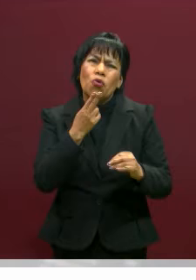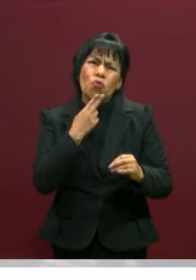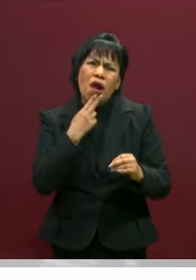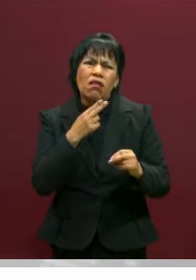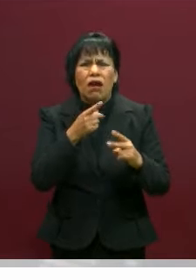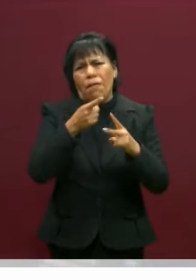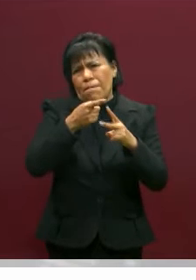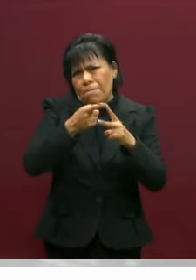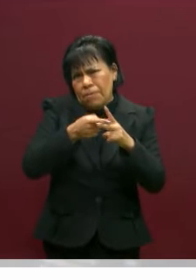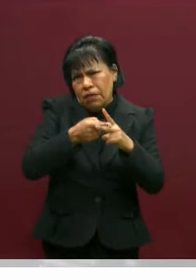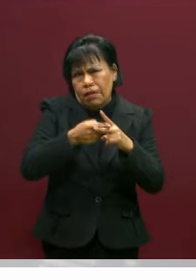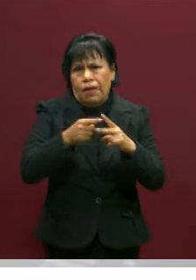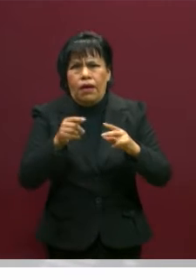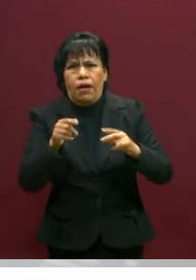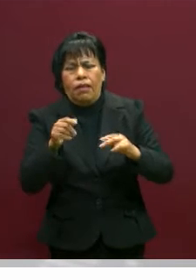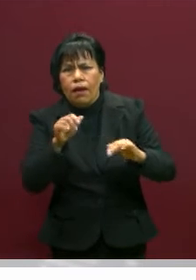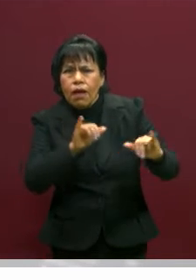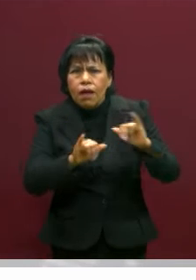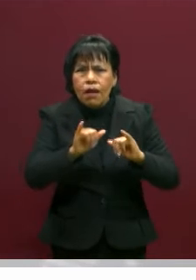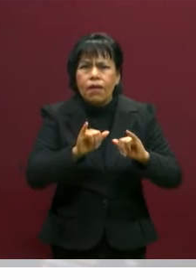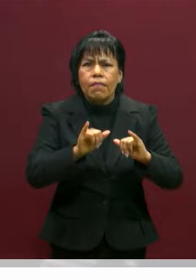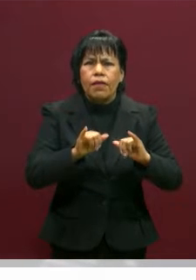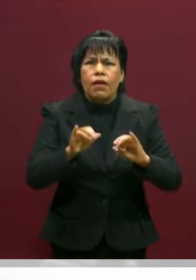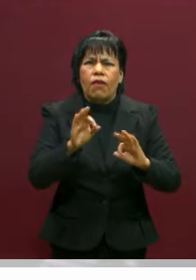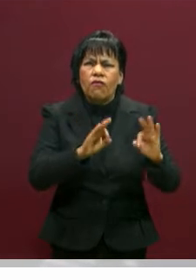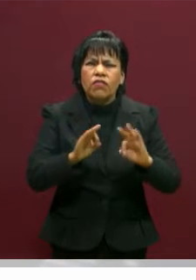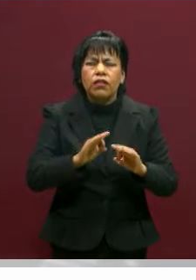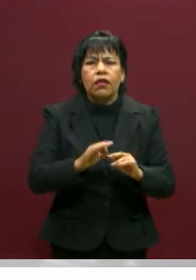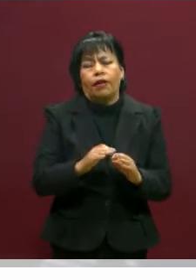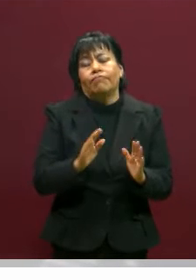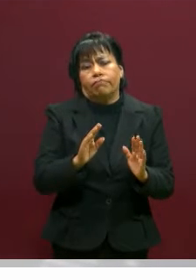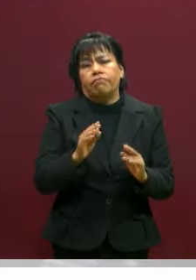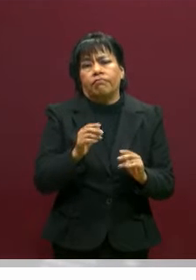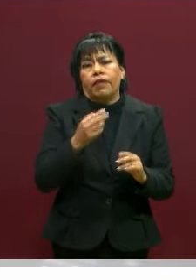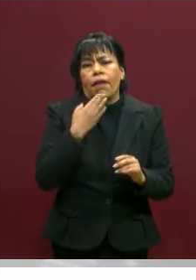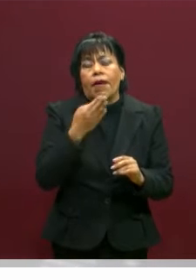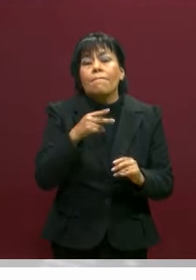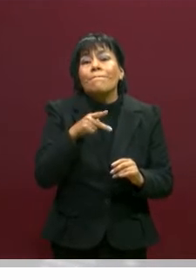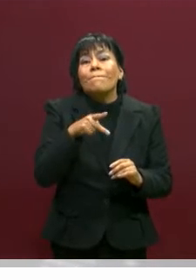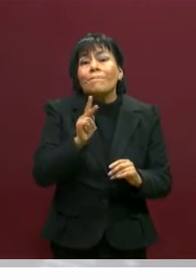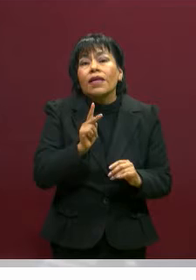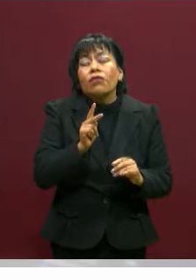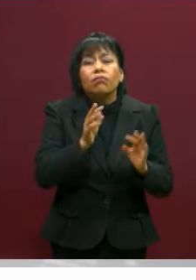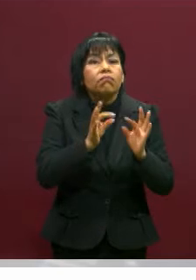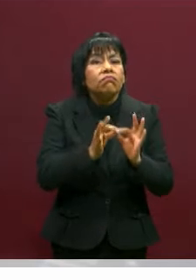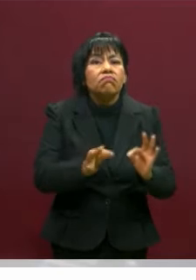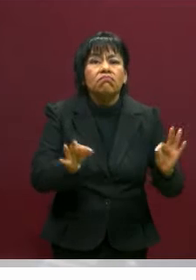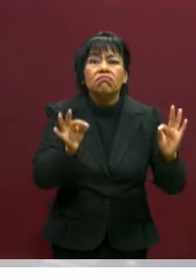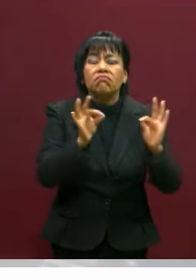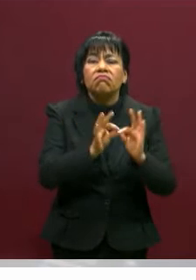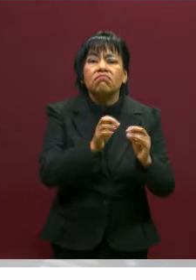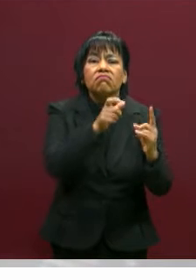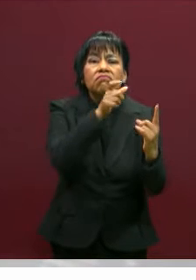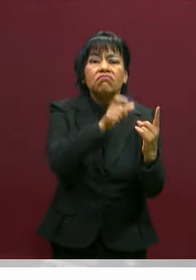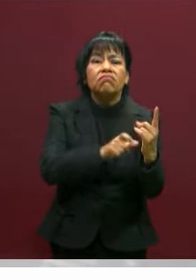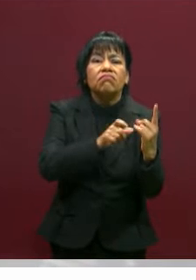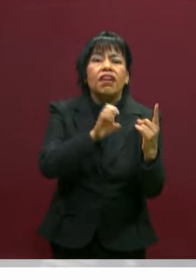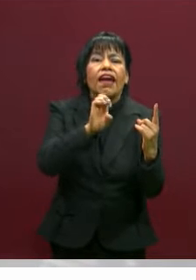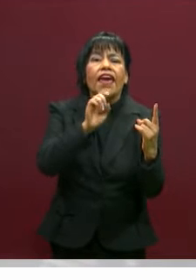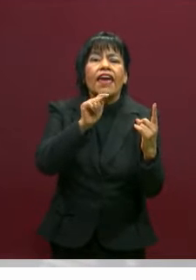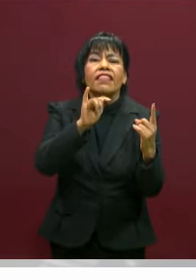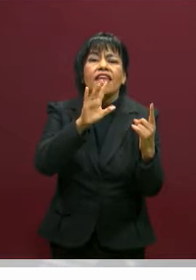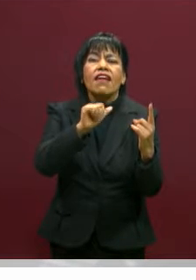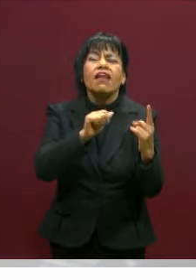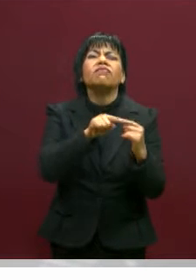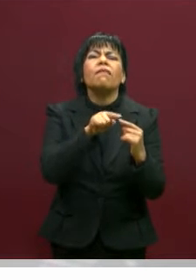matemática, la física, la química, pero una parte fundamental de un ser humano es la formación ética y creo